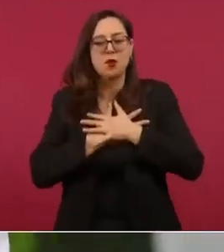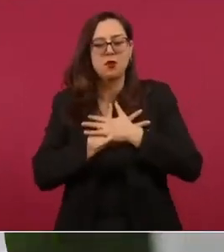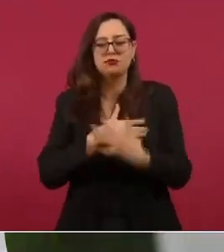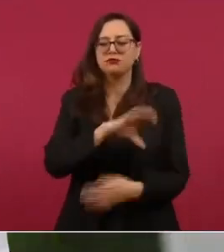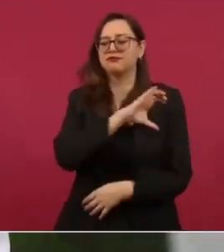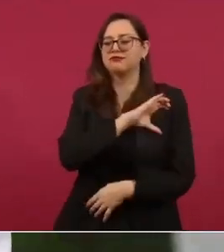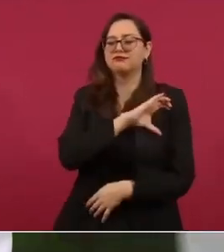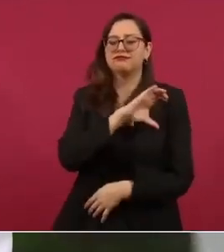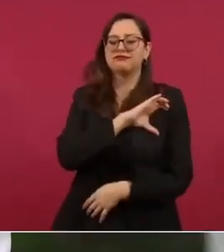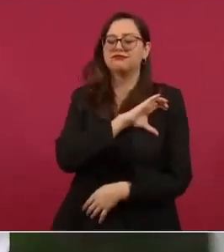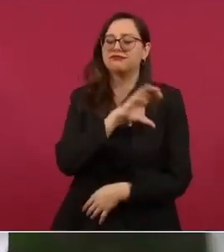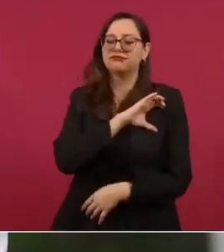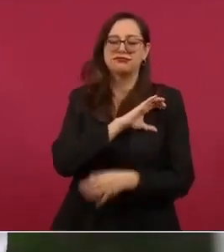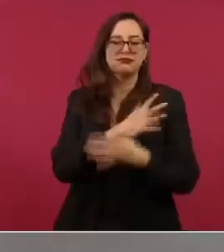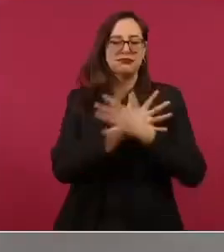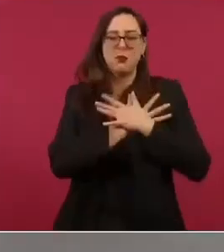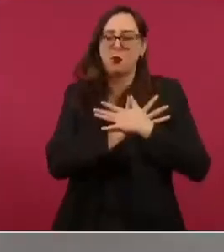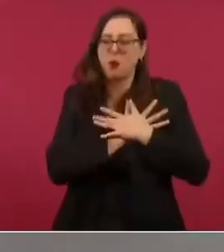al pueblo